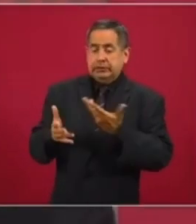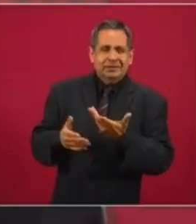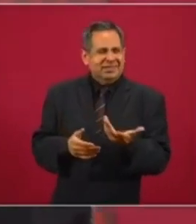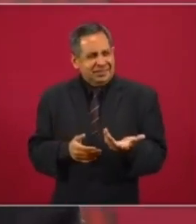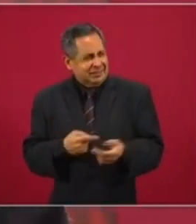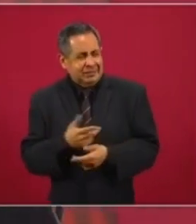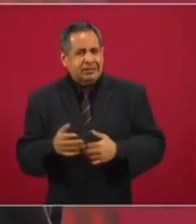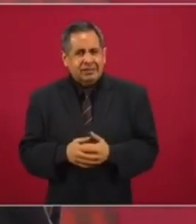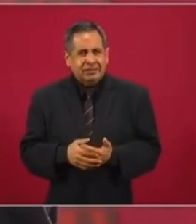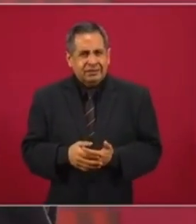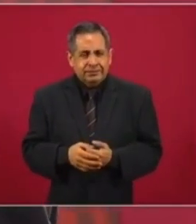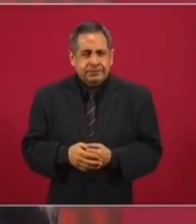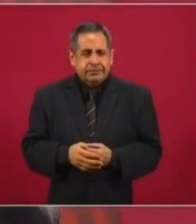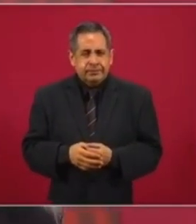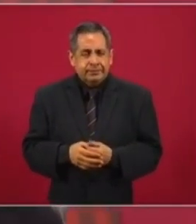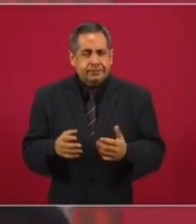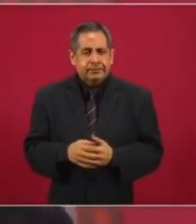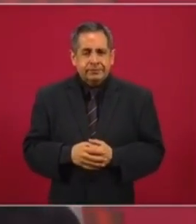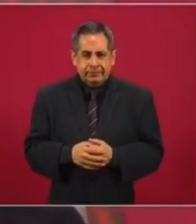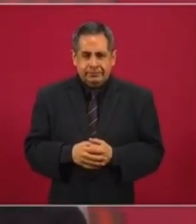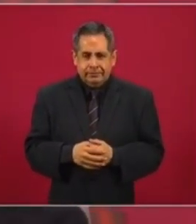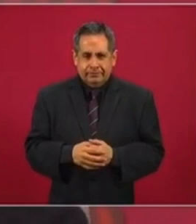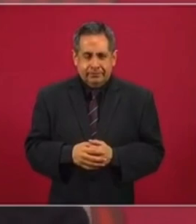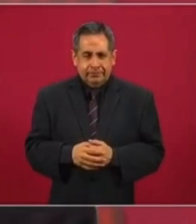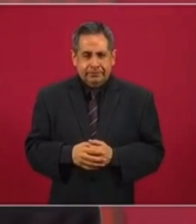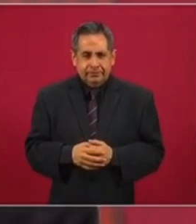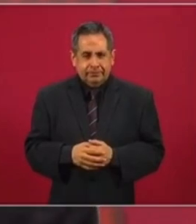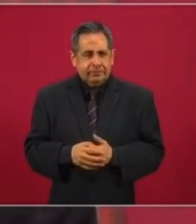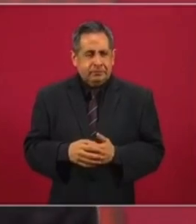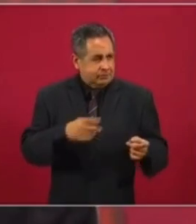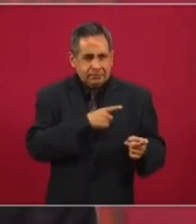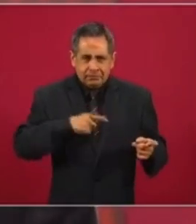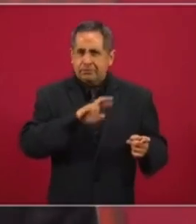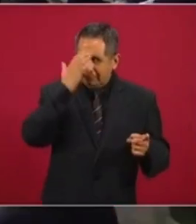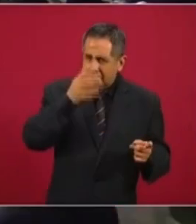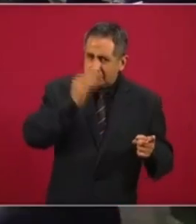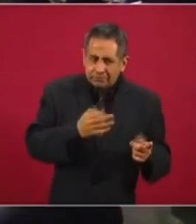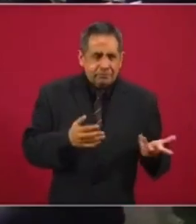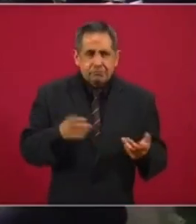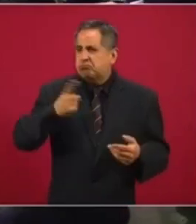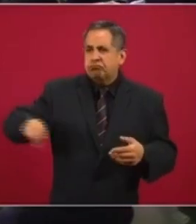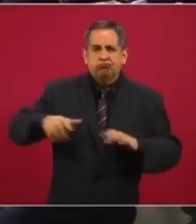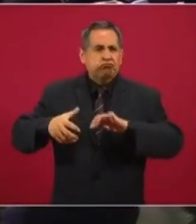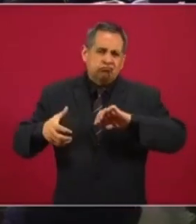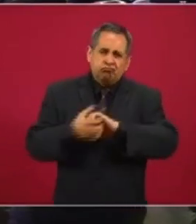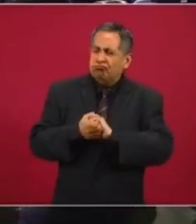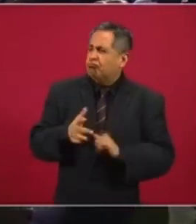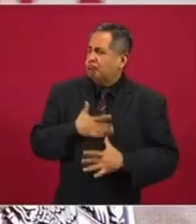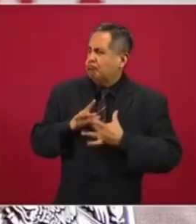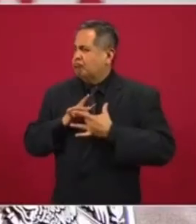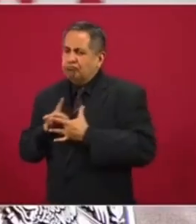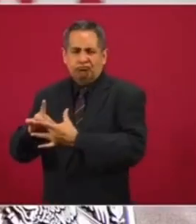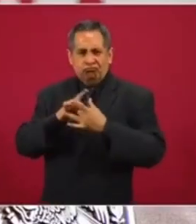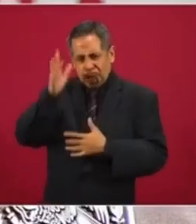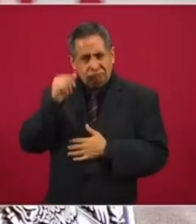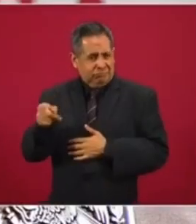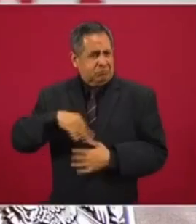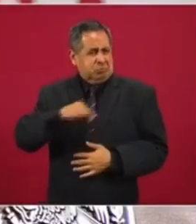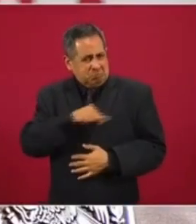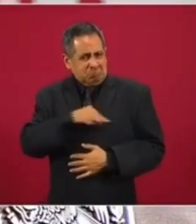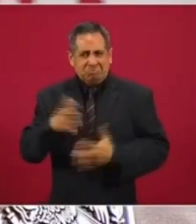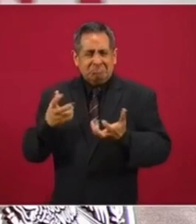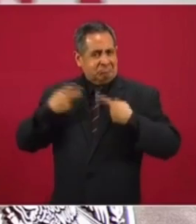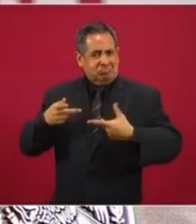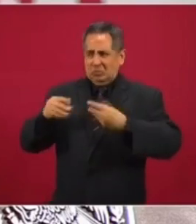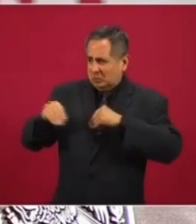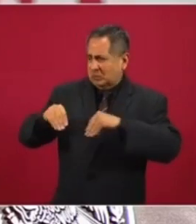Porque no reconocen lo que es la solidaridad, lo que es capaz de